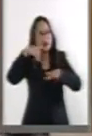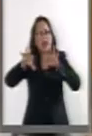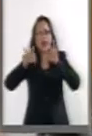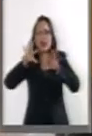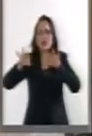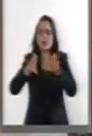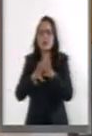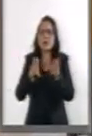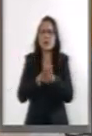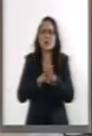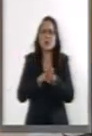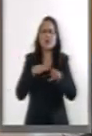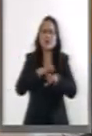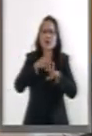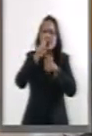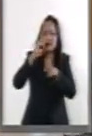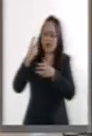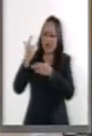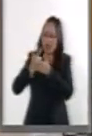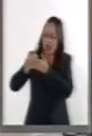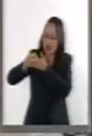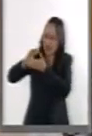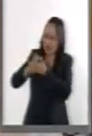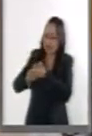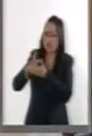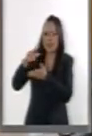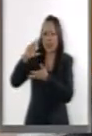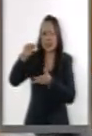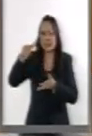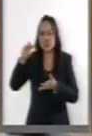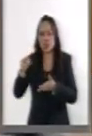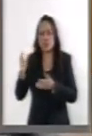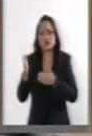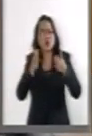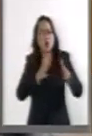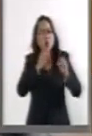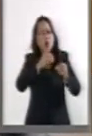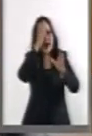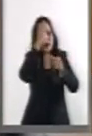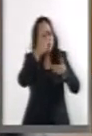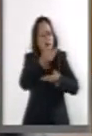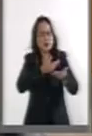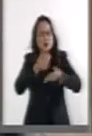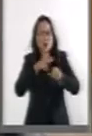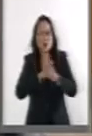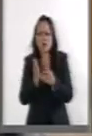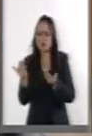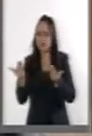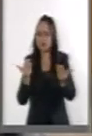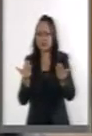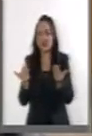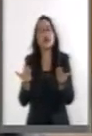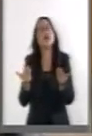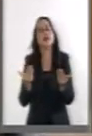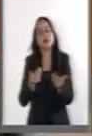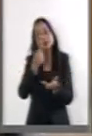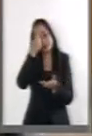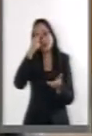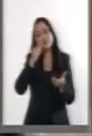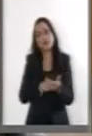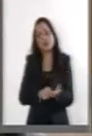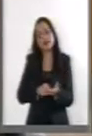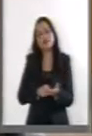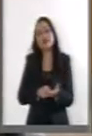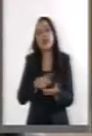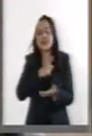¿La experiencia en materia registral o la experiencia en conciliación? A mí me parece que lo más adecuado hubiese